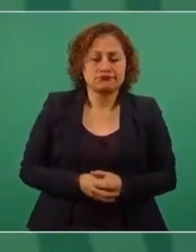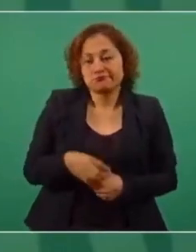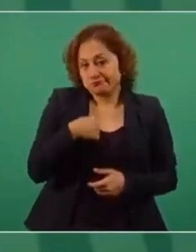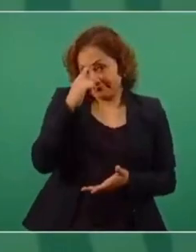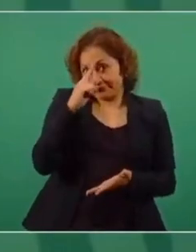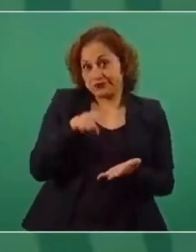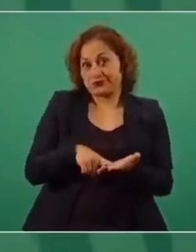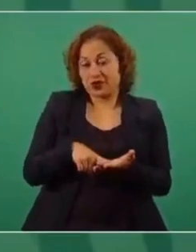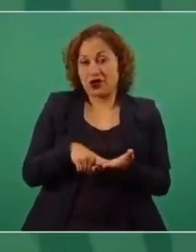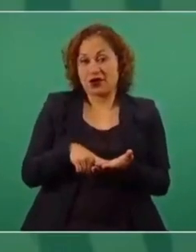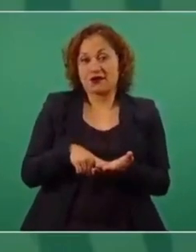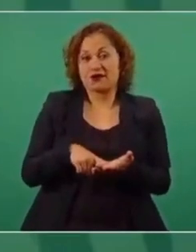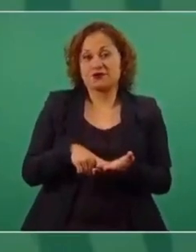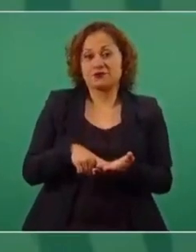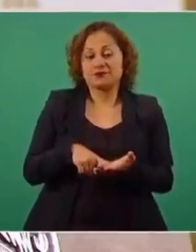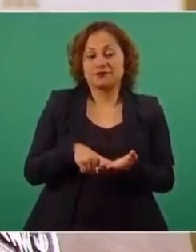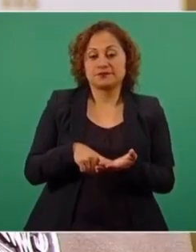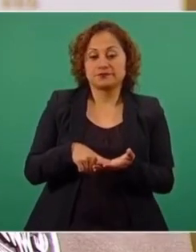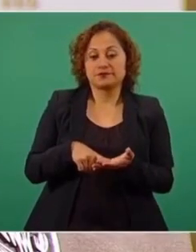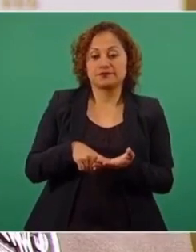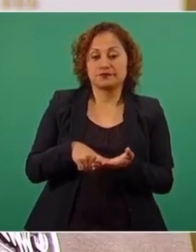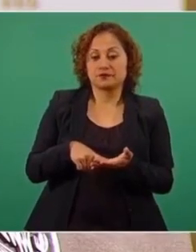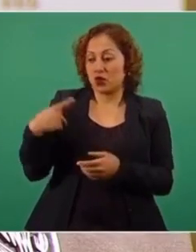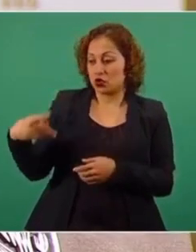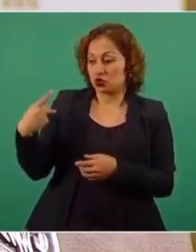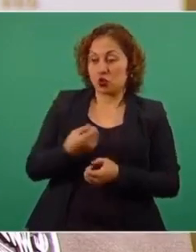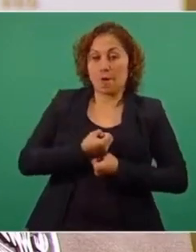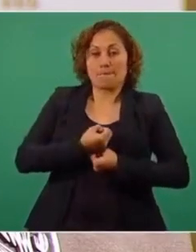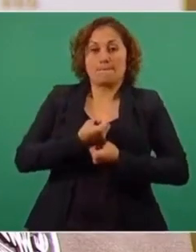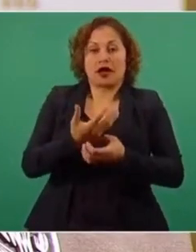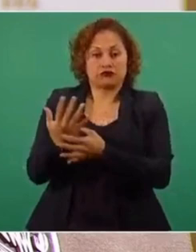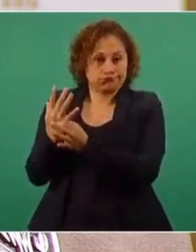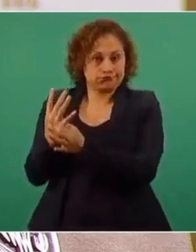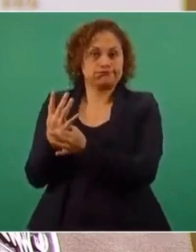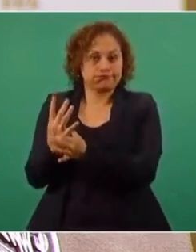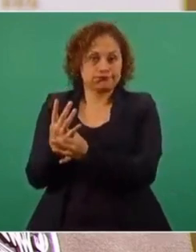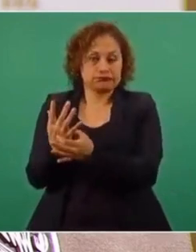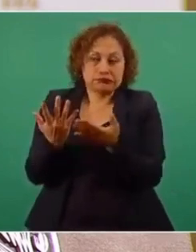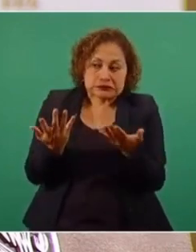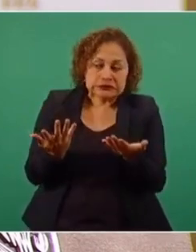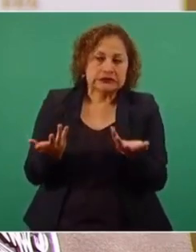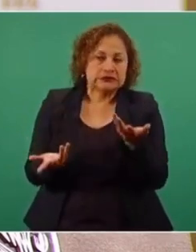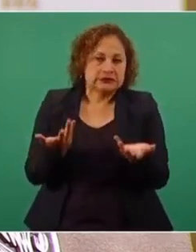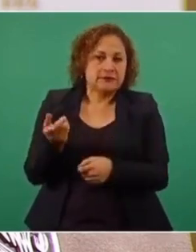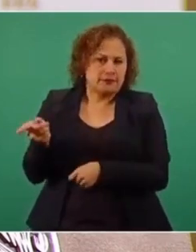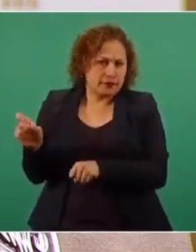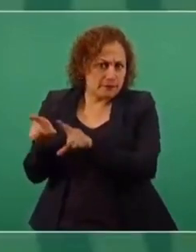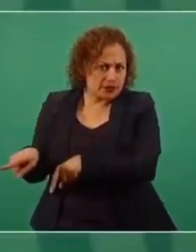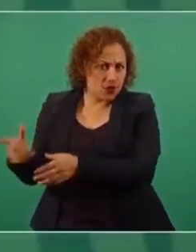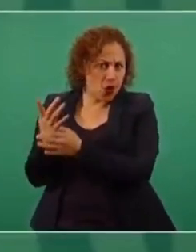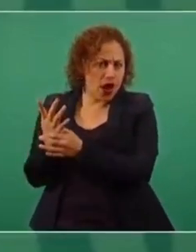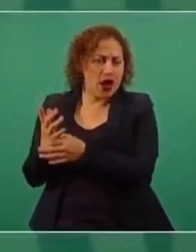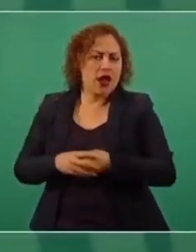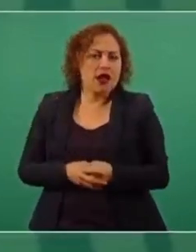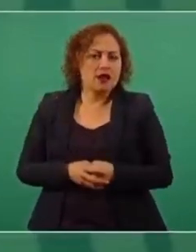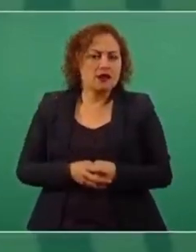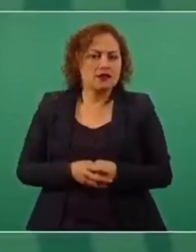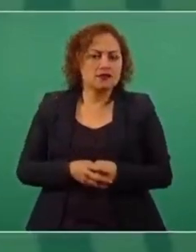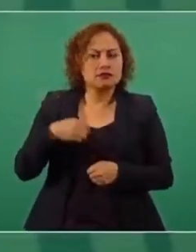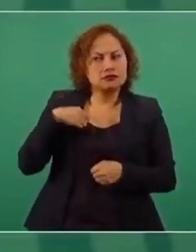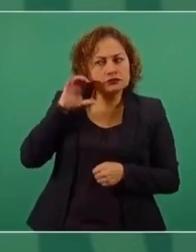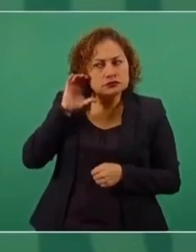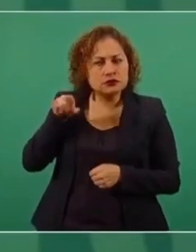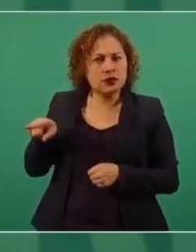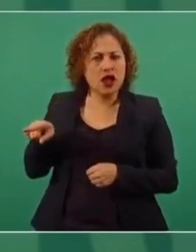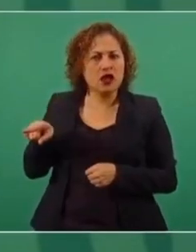fue una frase desafortunada. Ya él mismo, según me